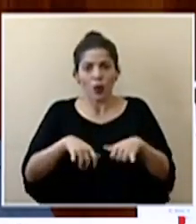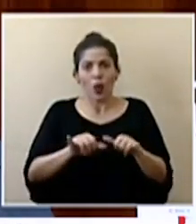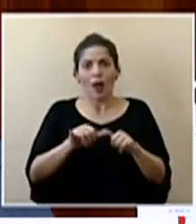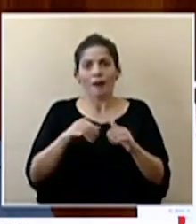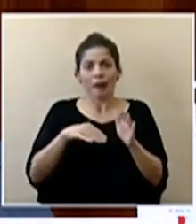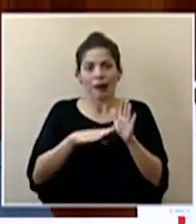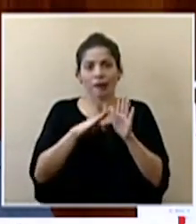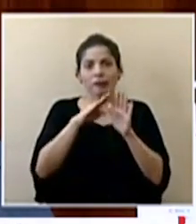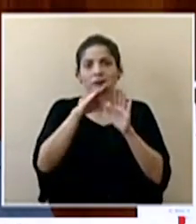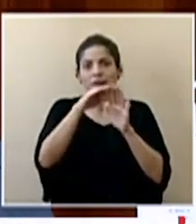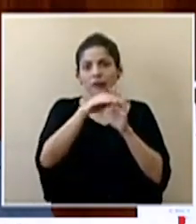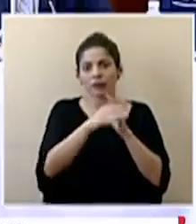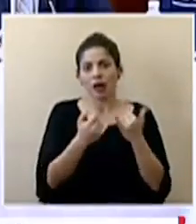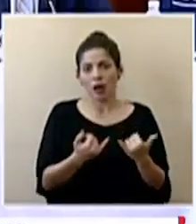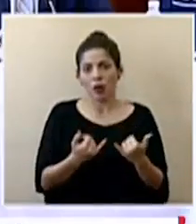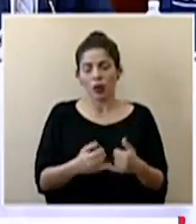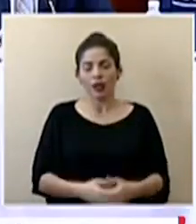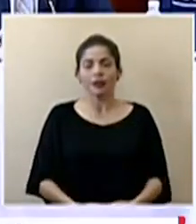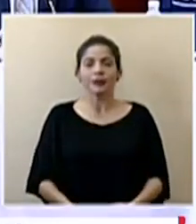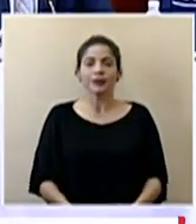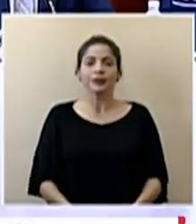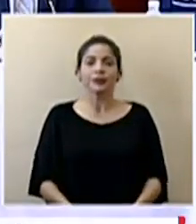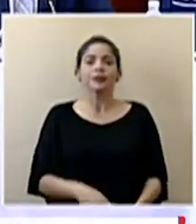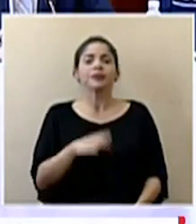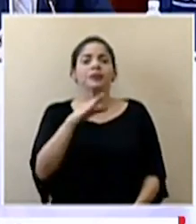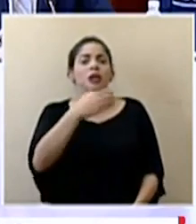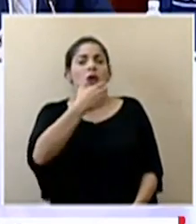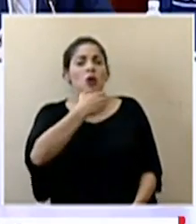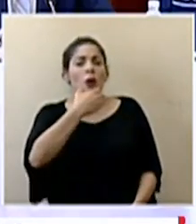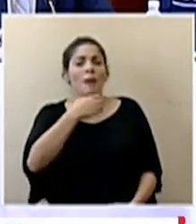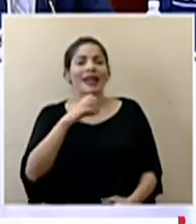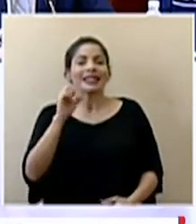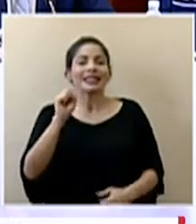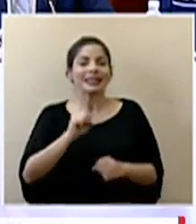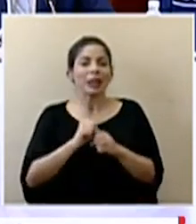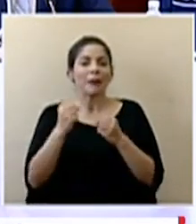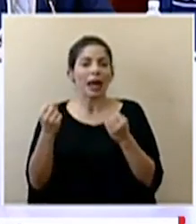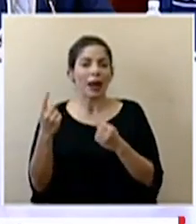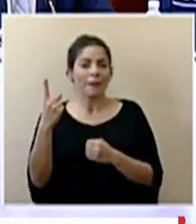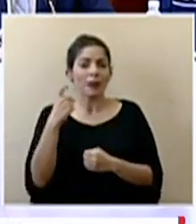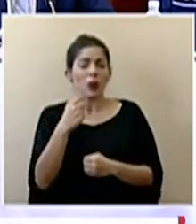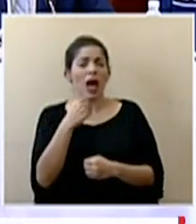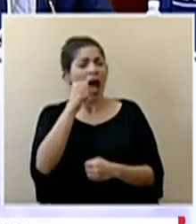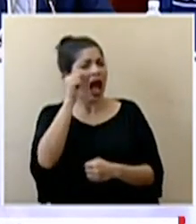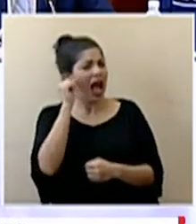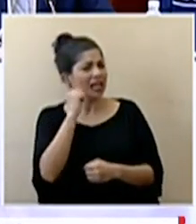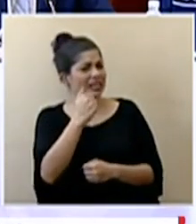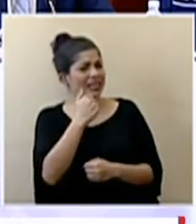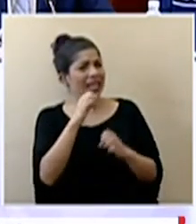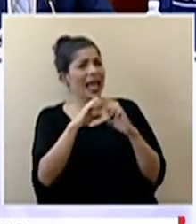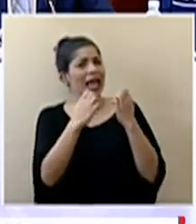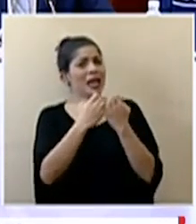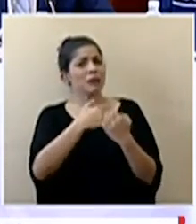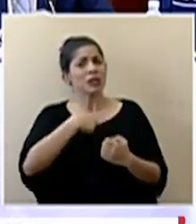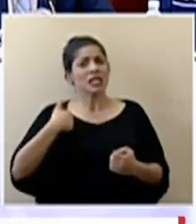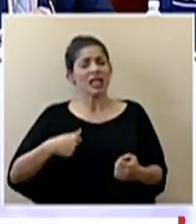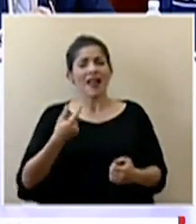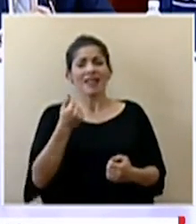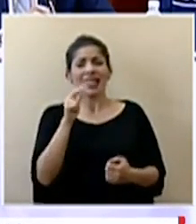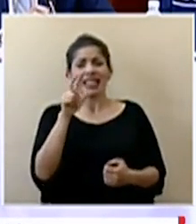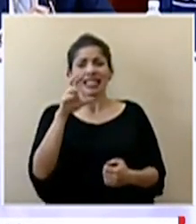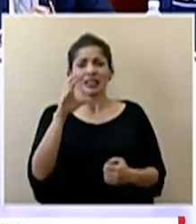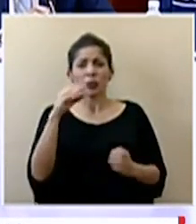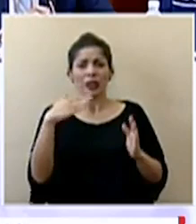de la curva y aumentando la curva Don Román Semanario nos consulta me parece que ayer dijeron que el equipo en China costaba 350